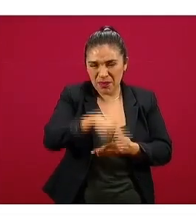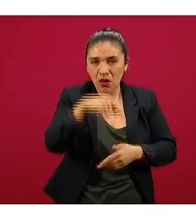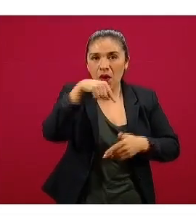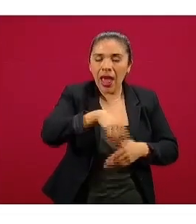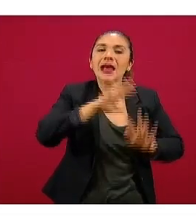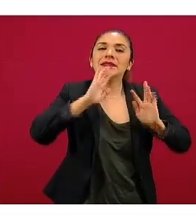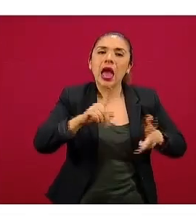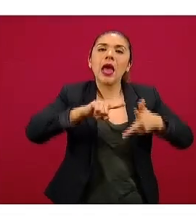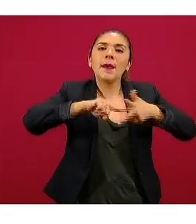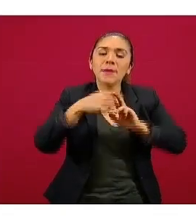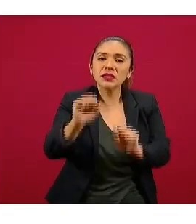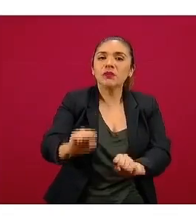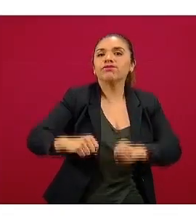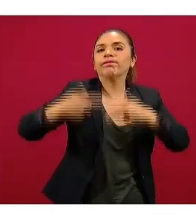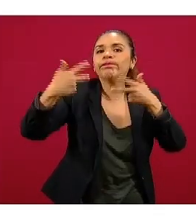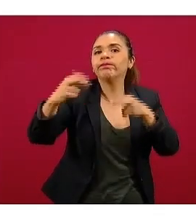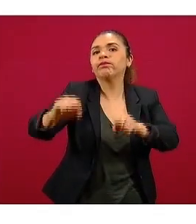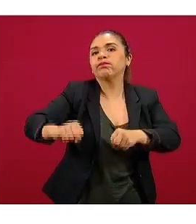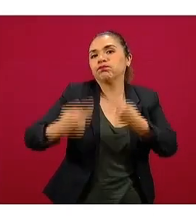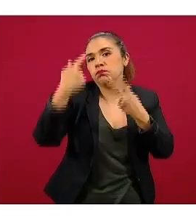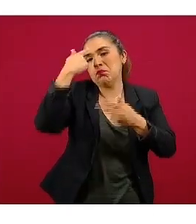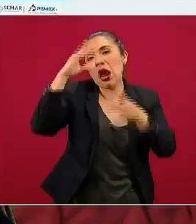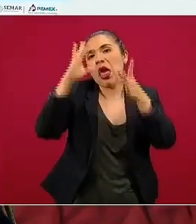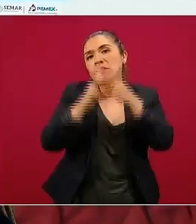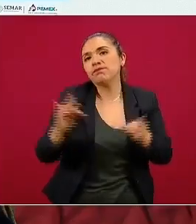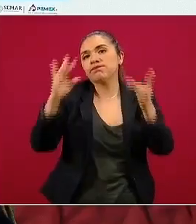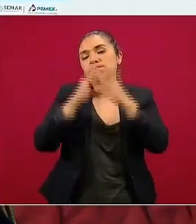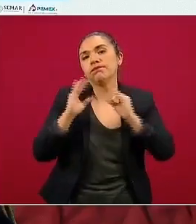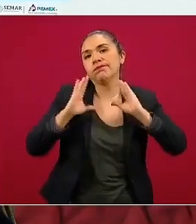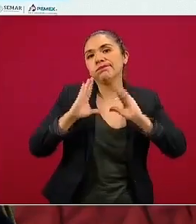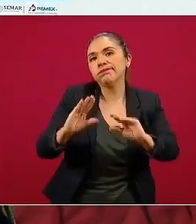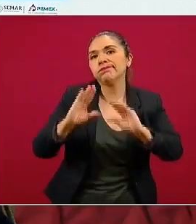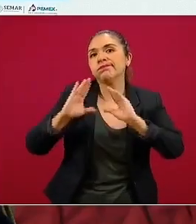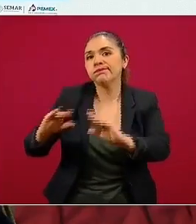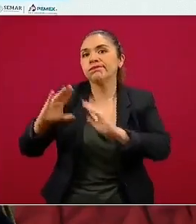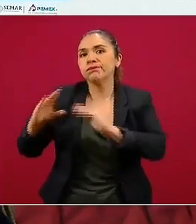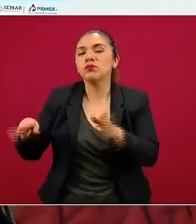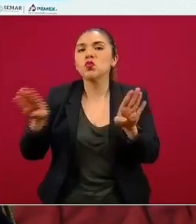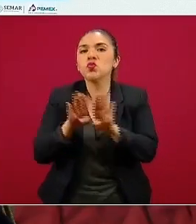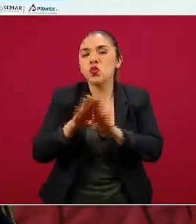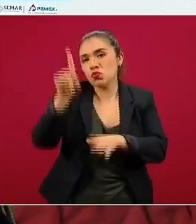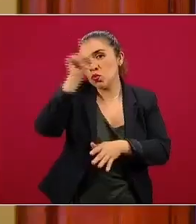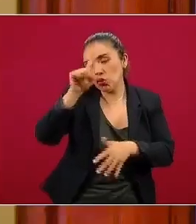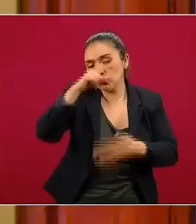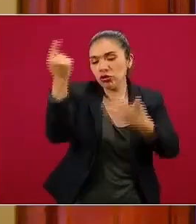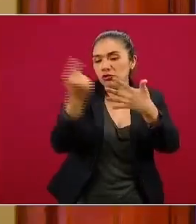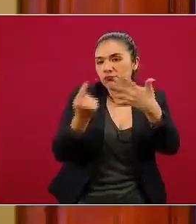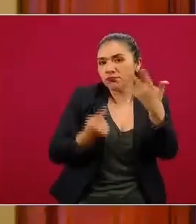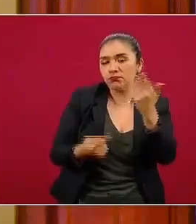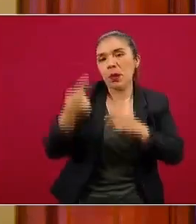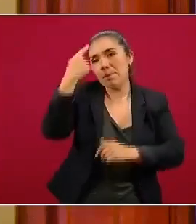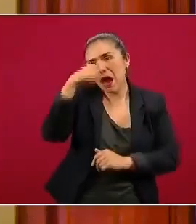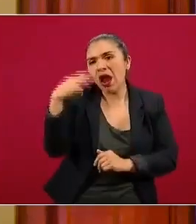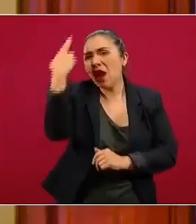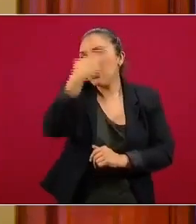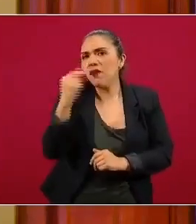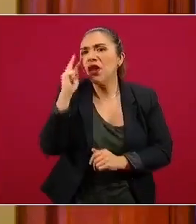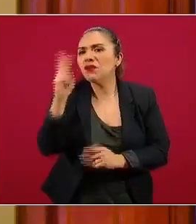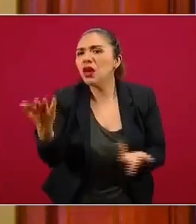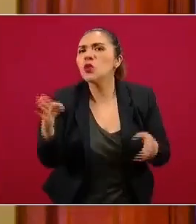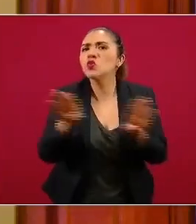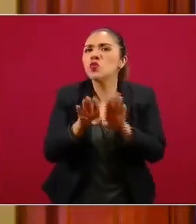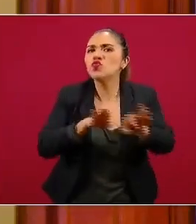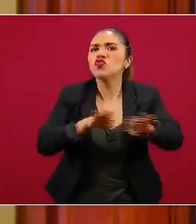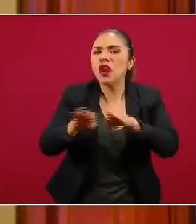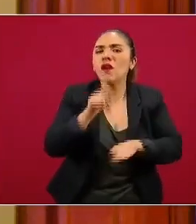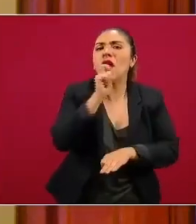inicia precisamente la telementoría a través de los diferentes sistemas de videoconferencia en donde están revisando cómo se está